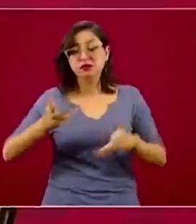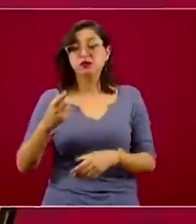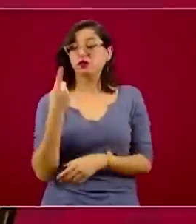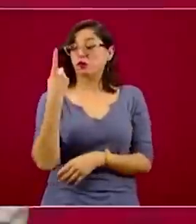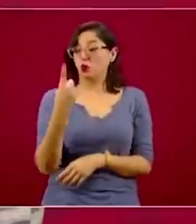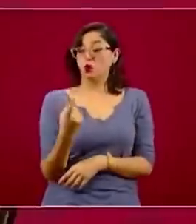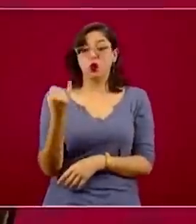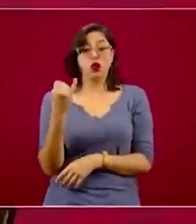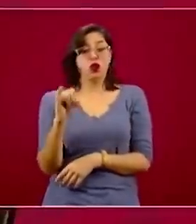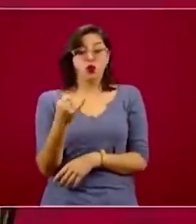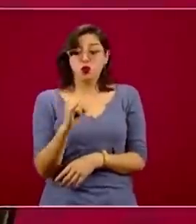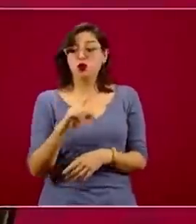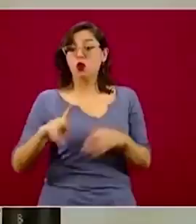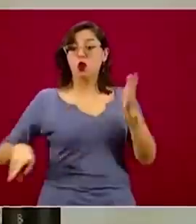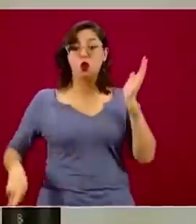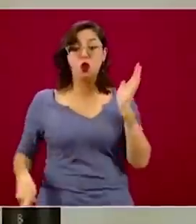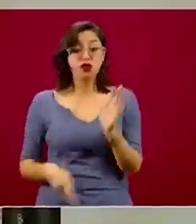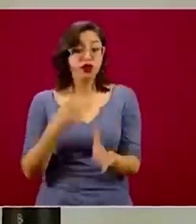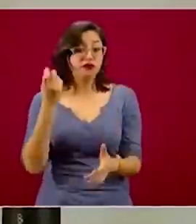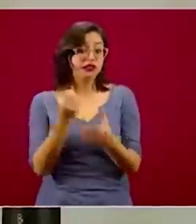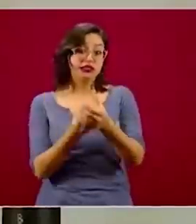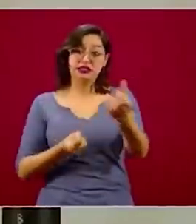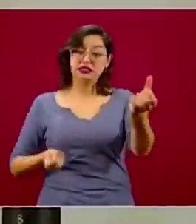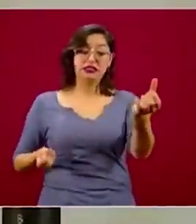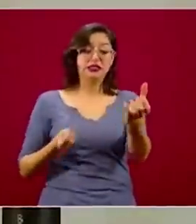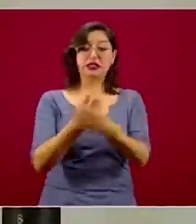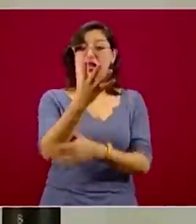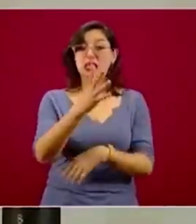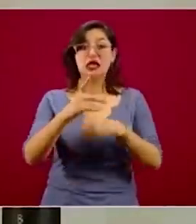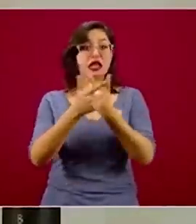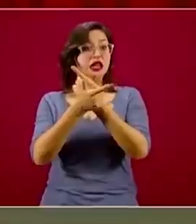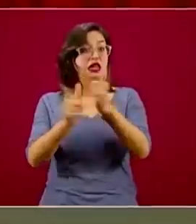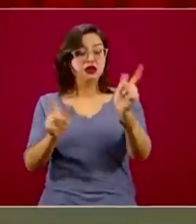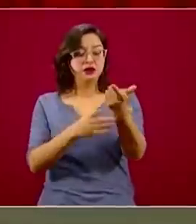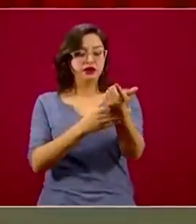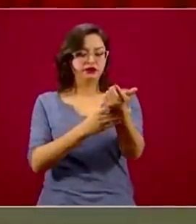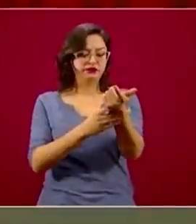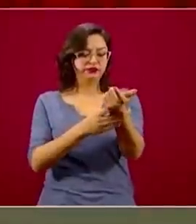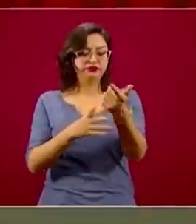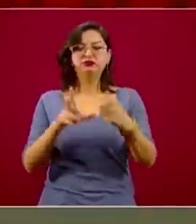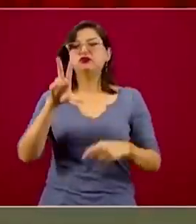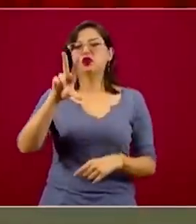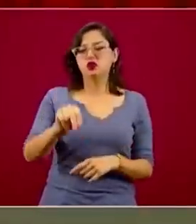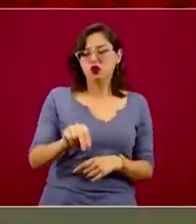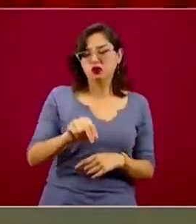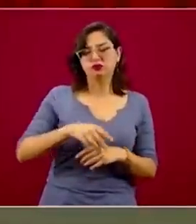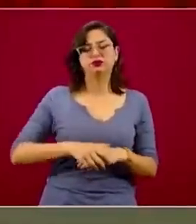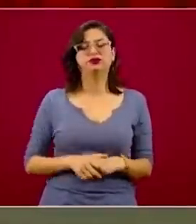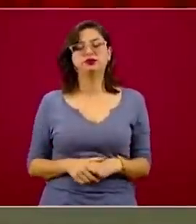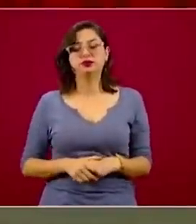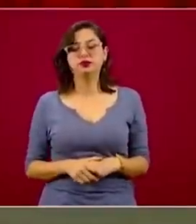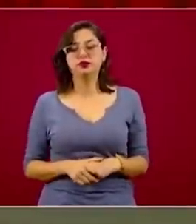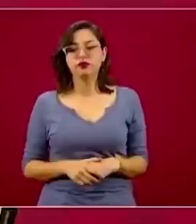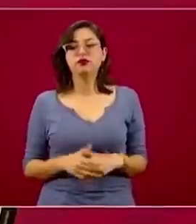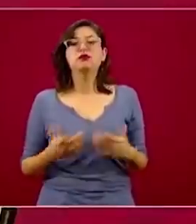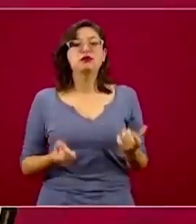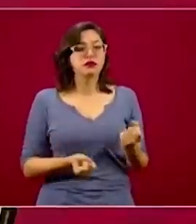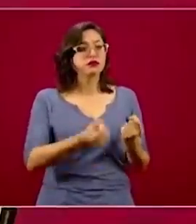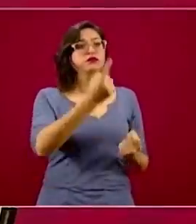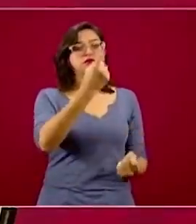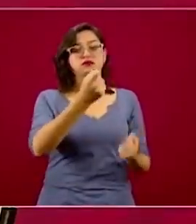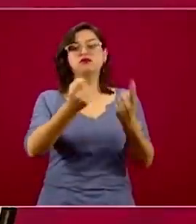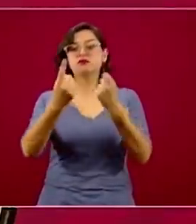de junio no es que salgamos a hacer todo lo que solíamos hacer. En una parte importante de ciudades,